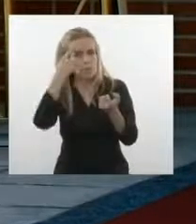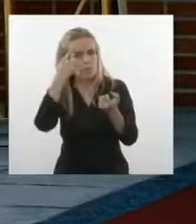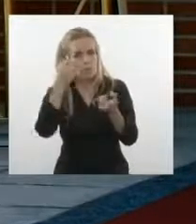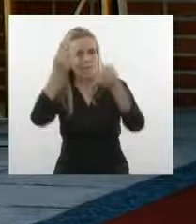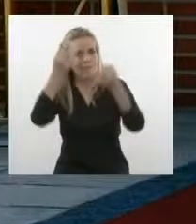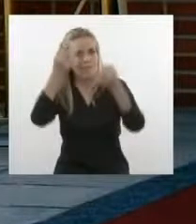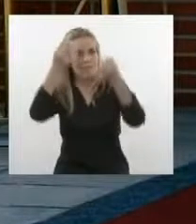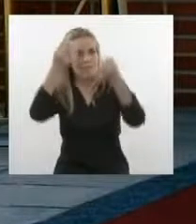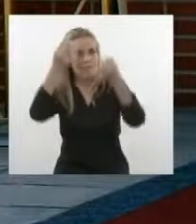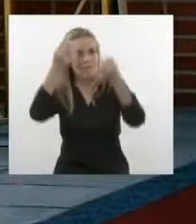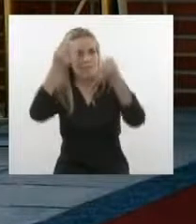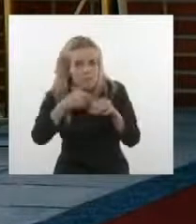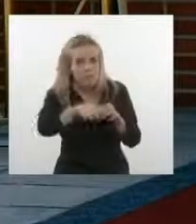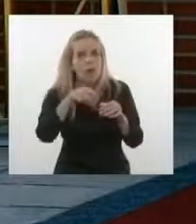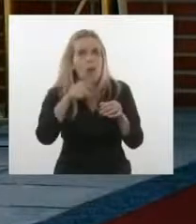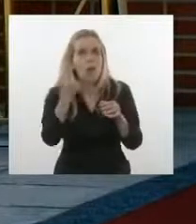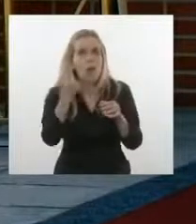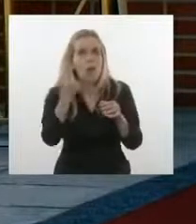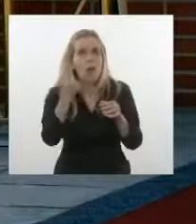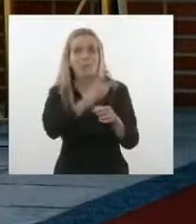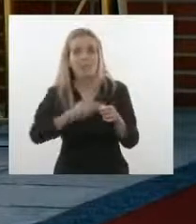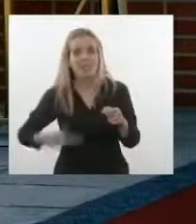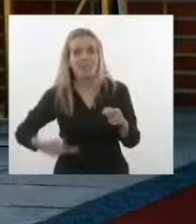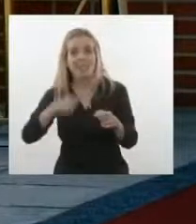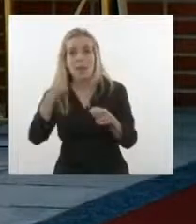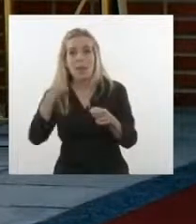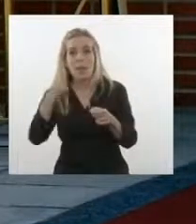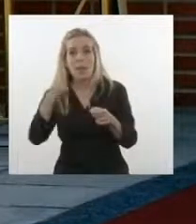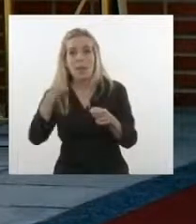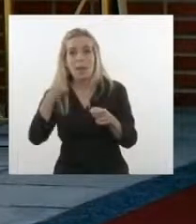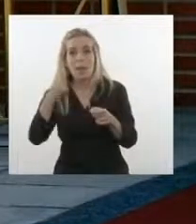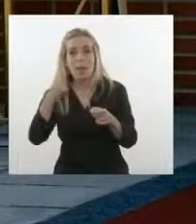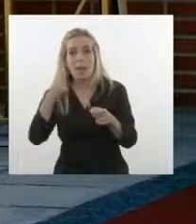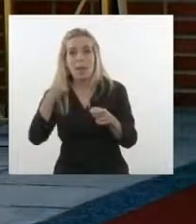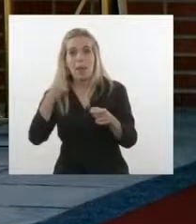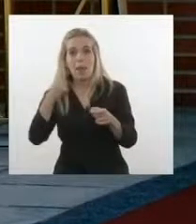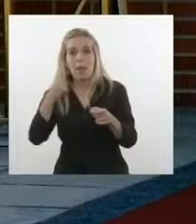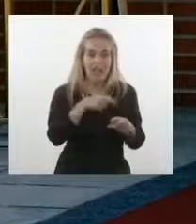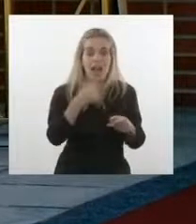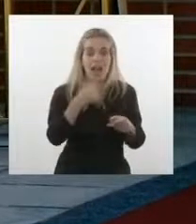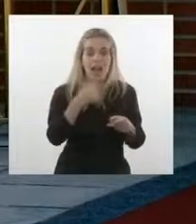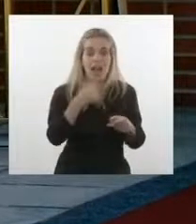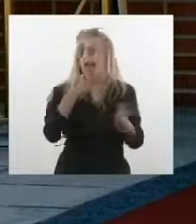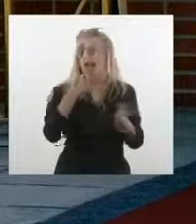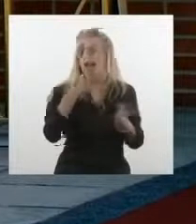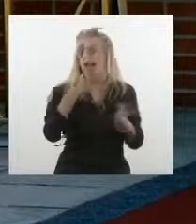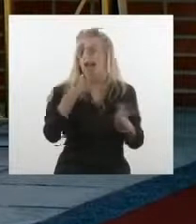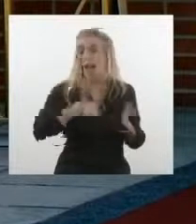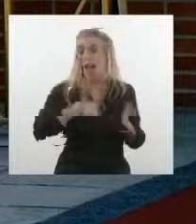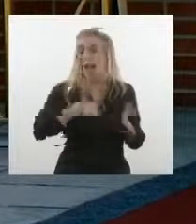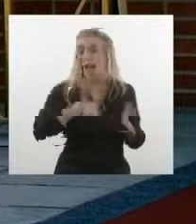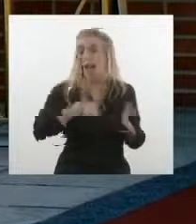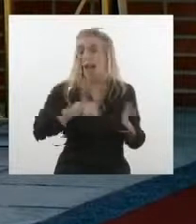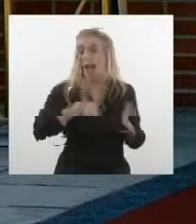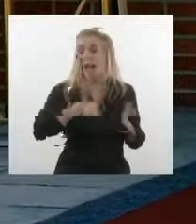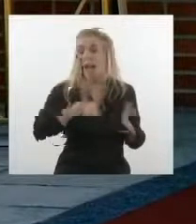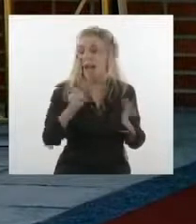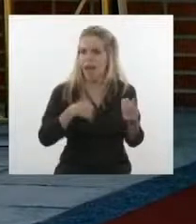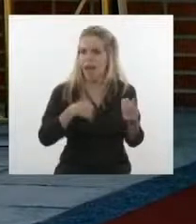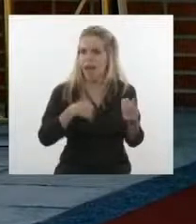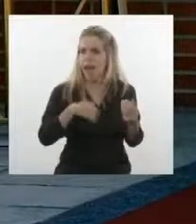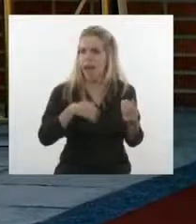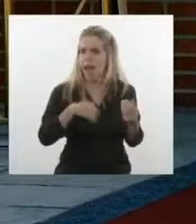visita y profundizarlo todo lo que haga falta. Argentina ha